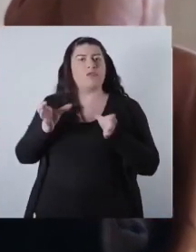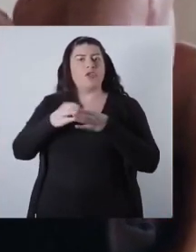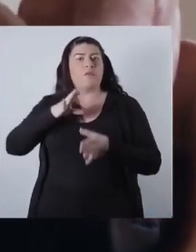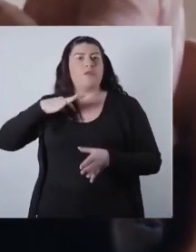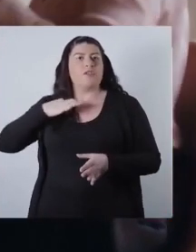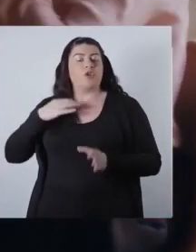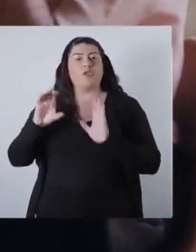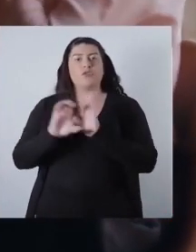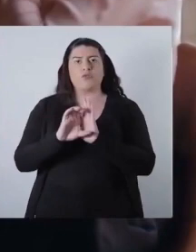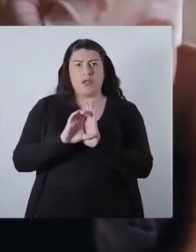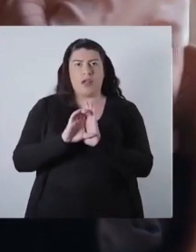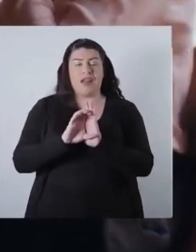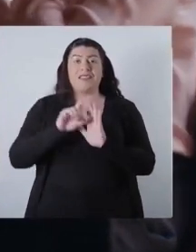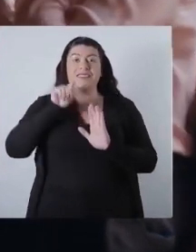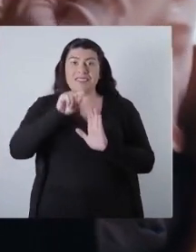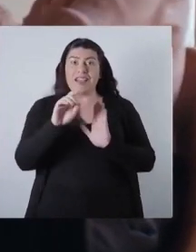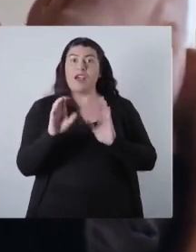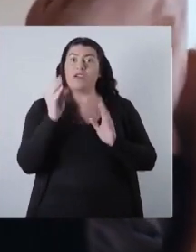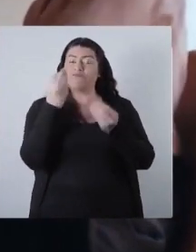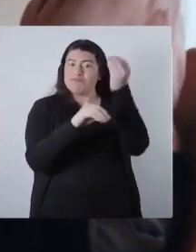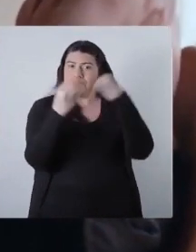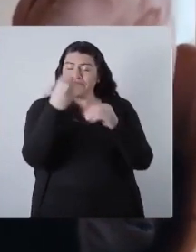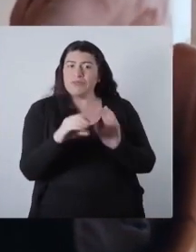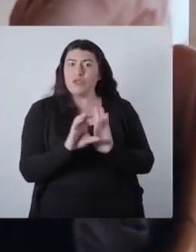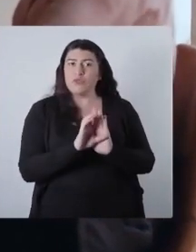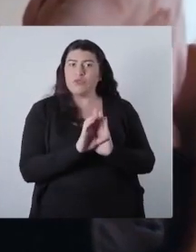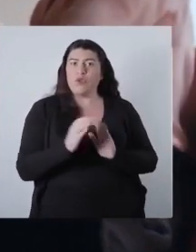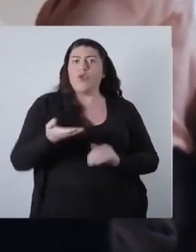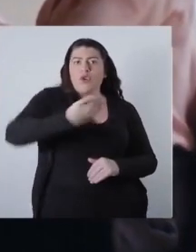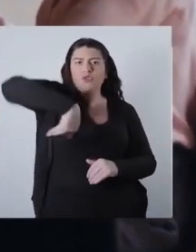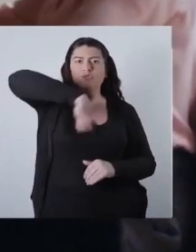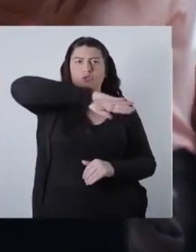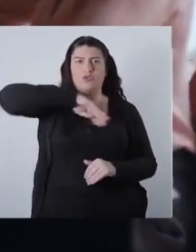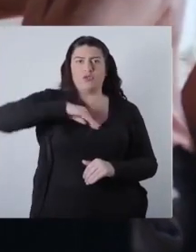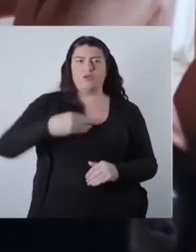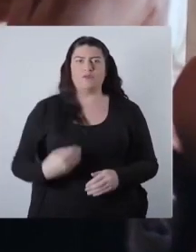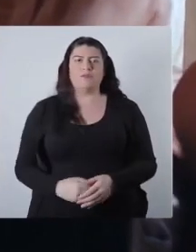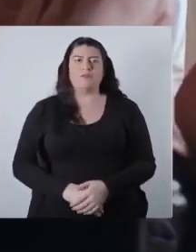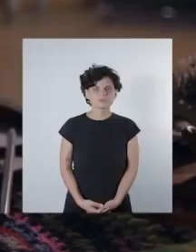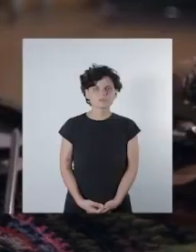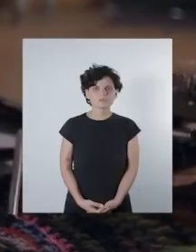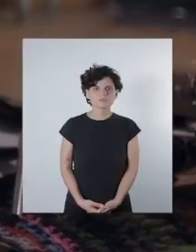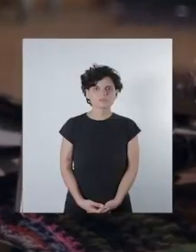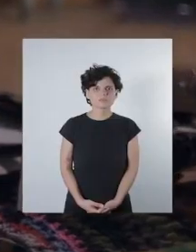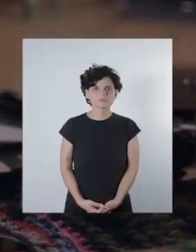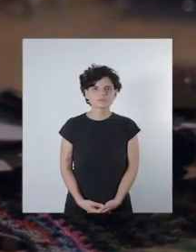Aprobaremos convención constitucional y luego no dejaremos que la constitución se escriba sin nosotros. ¿Cómo, niña? ¿Cómo?